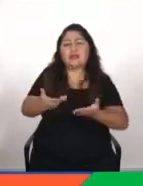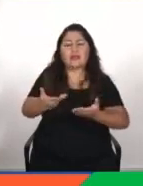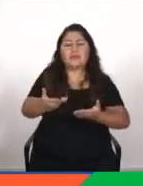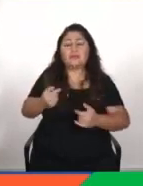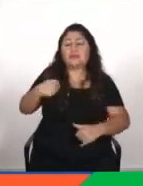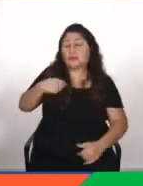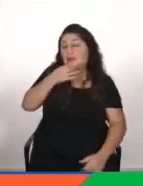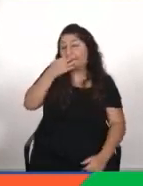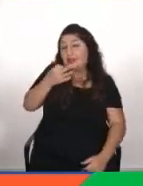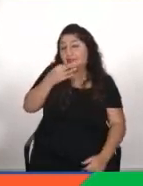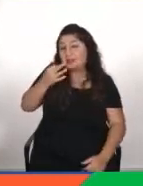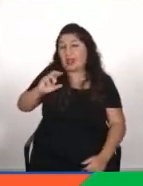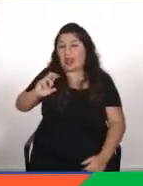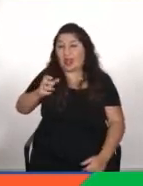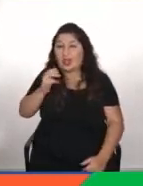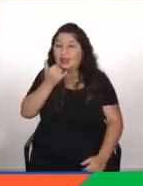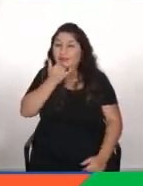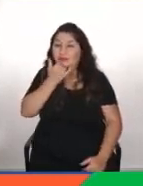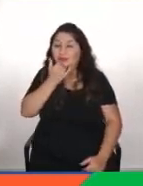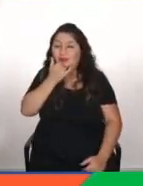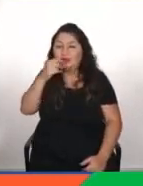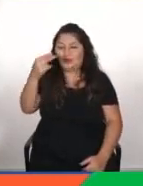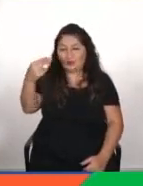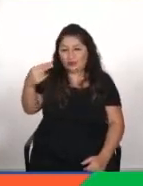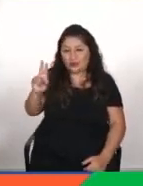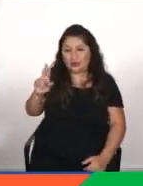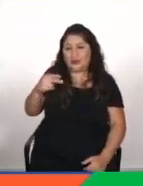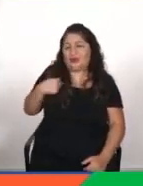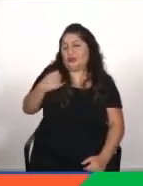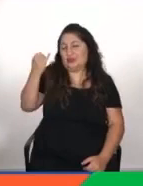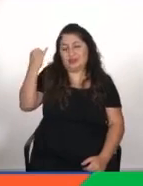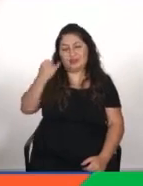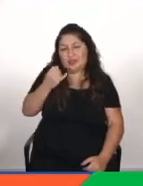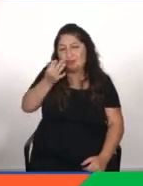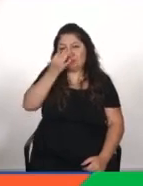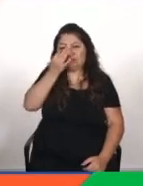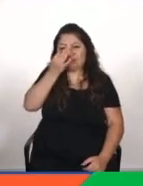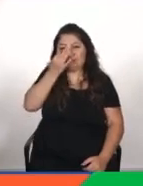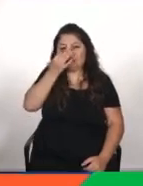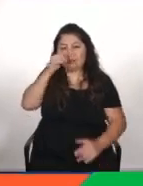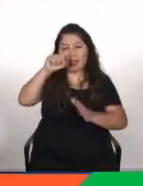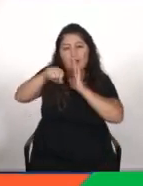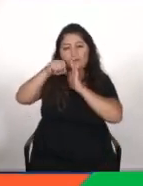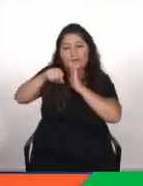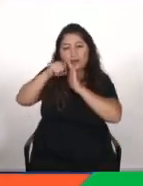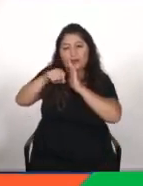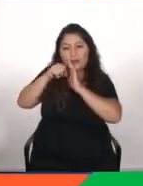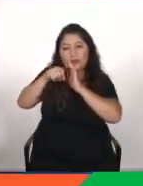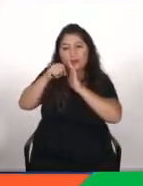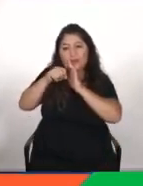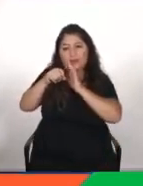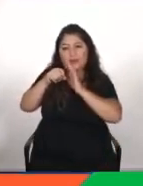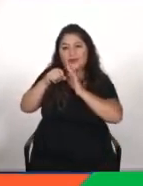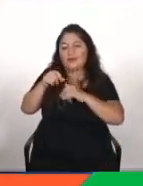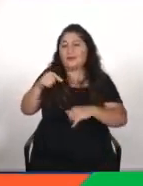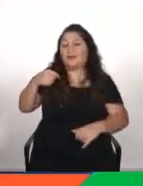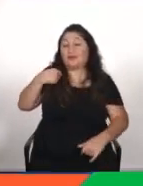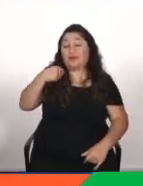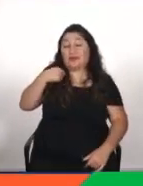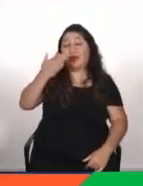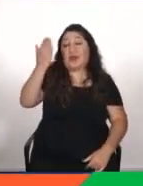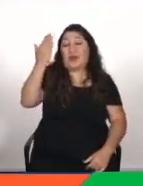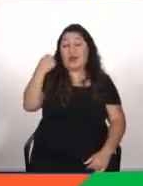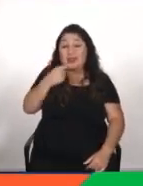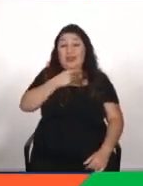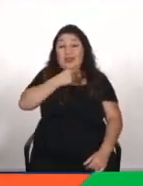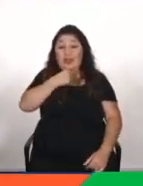canal de Carlos, yo lo sigo pero no me pierdo los videos porque incluso lo sacó en un periodo donde yo pensaba hablar de inteligencia artificial pero